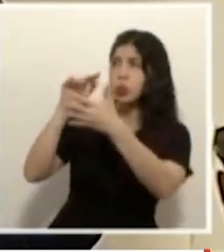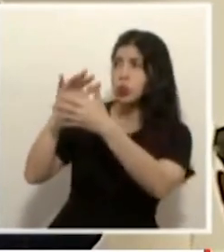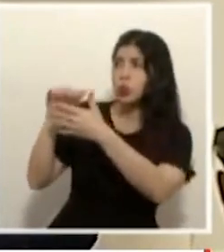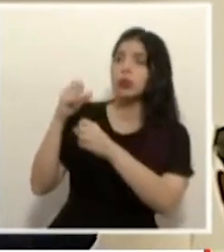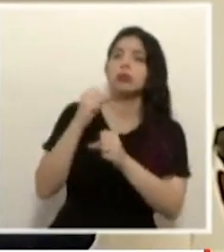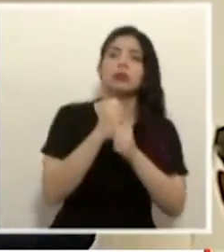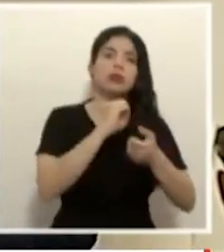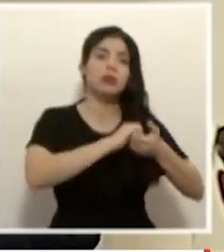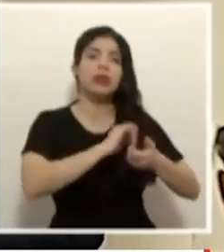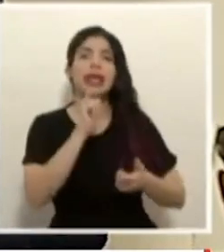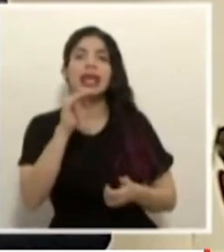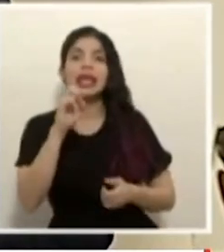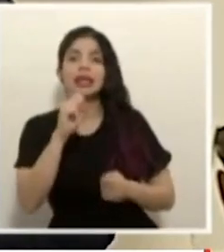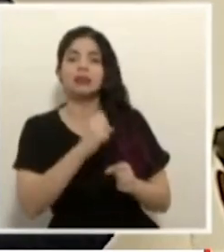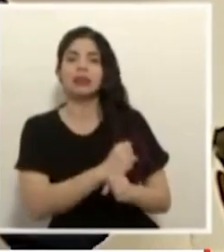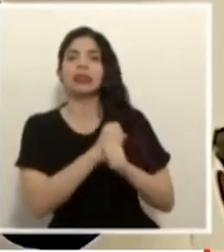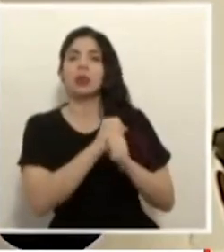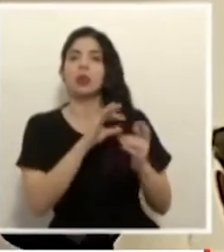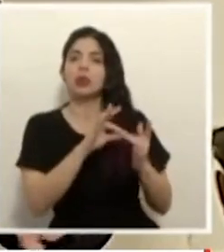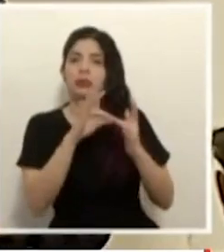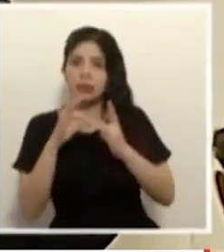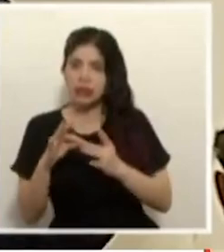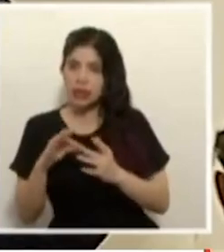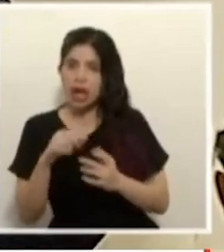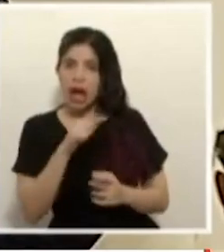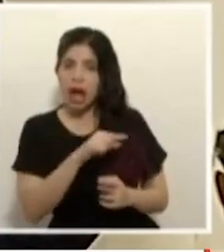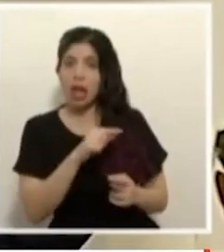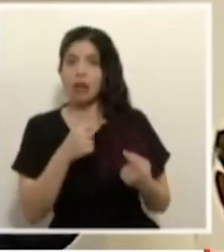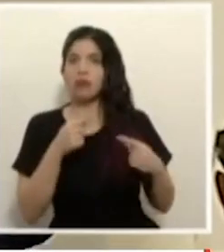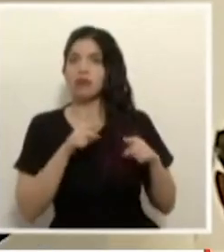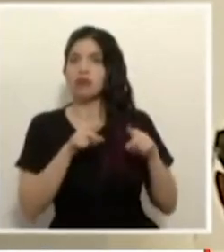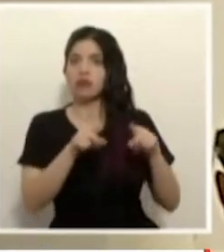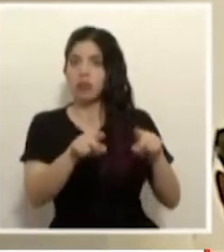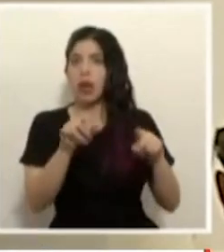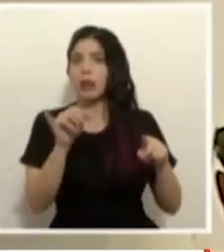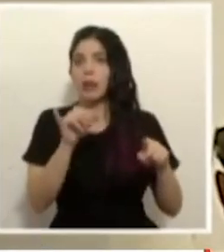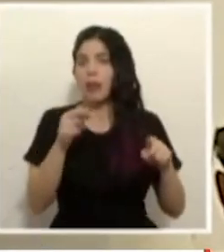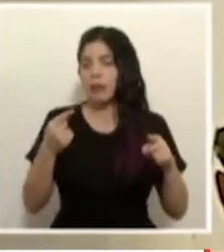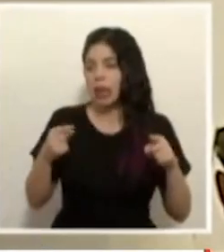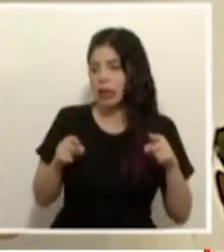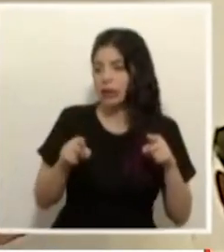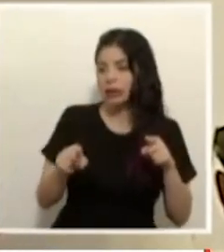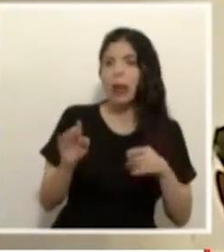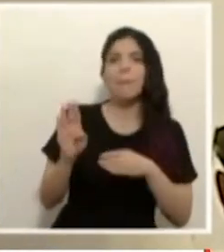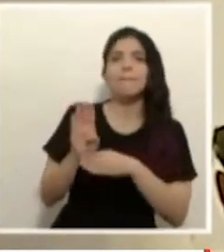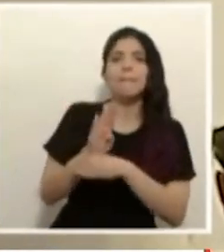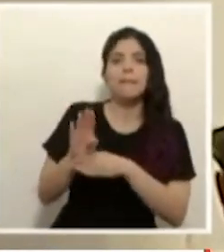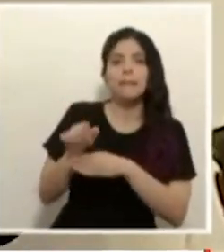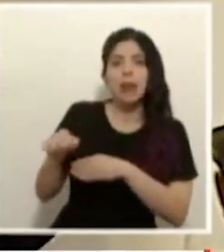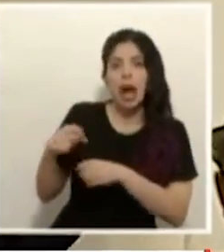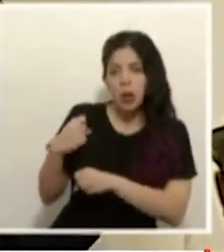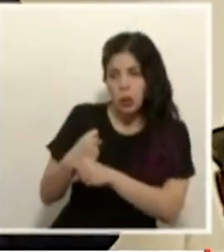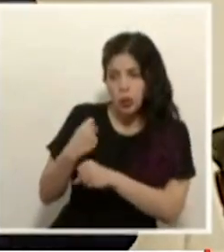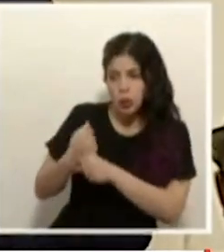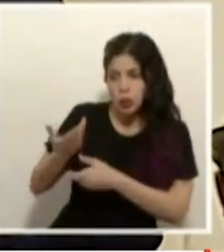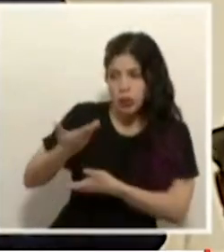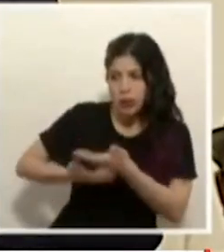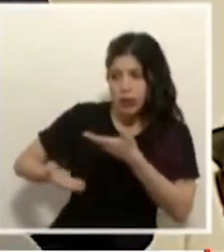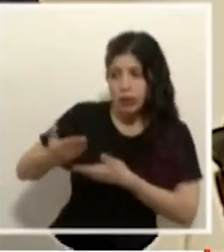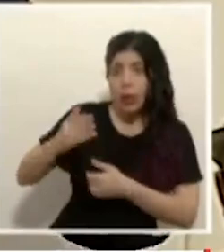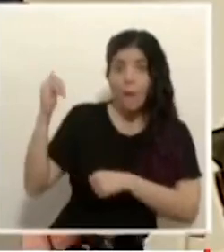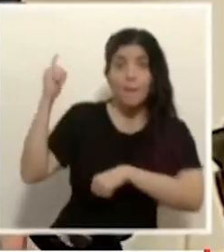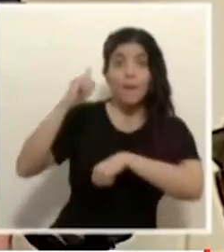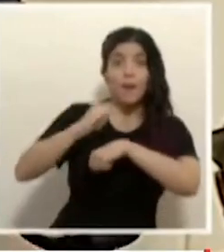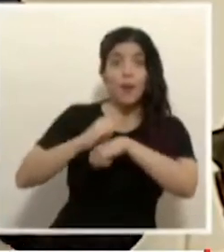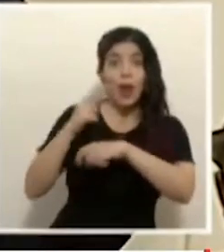INSS un seguro específico de forma paralela se ha trabajado con los bancos en la parte ya no de vuelo